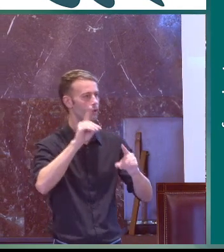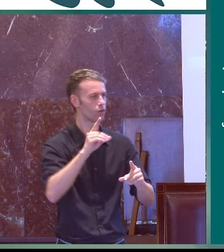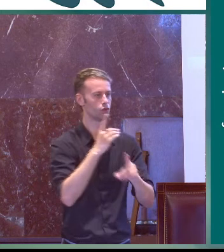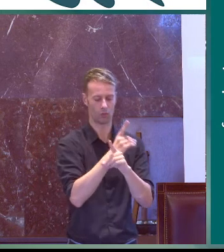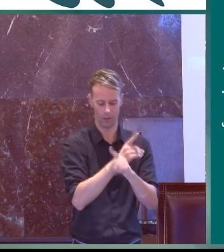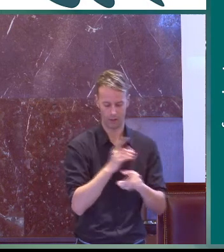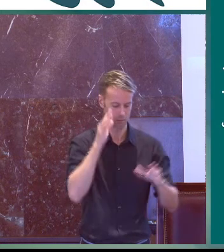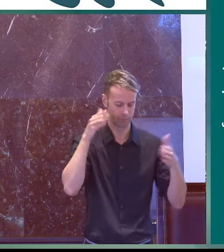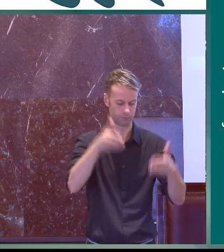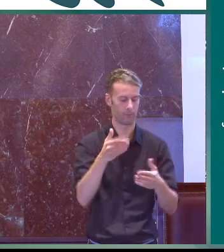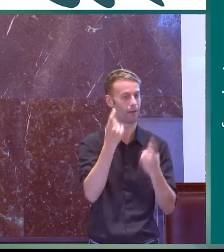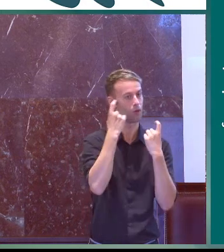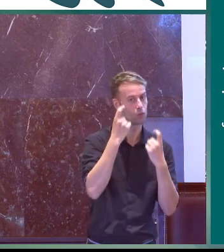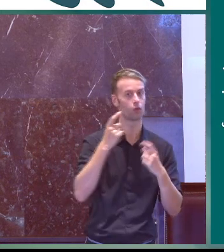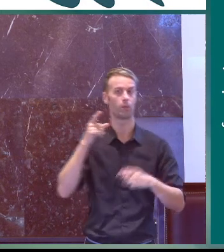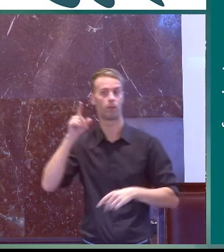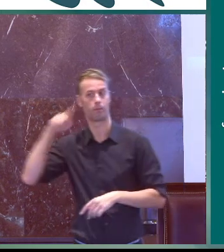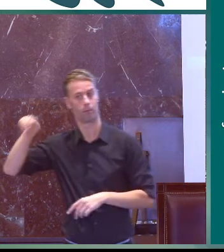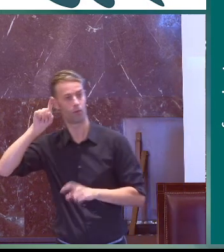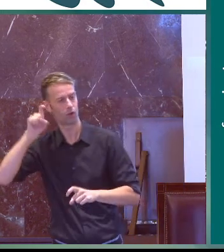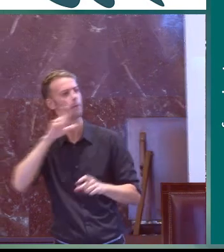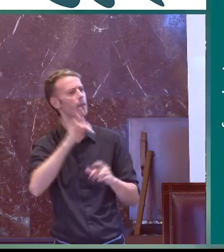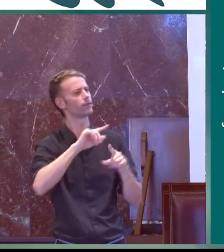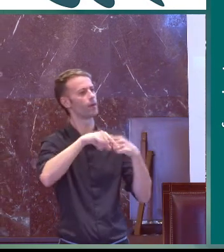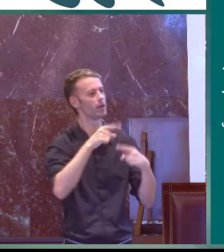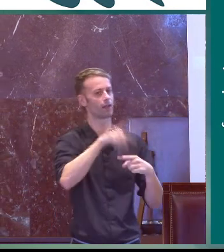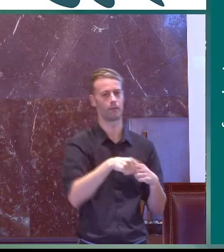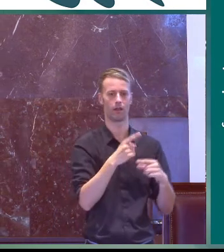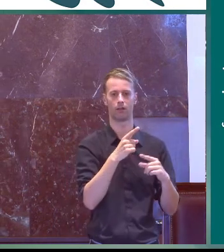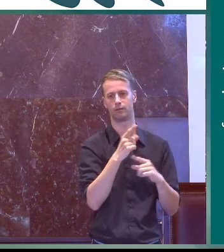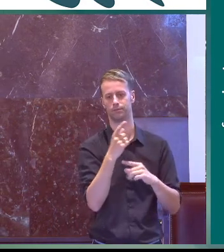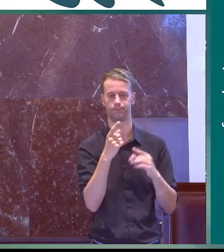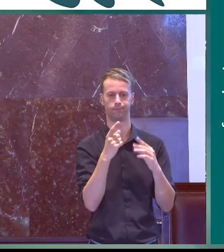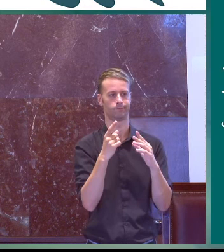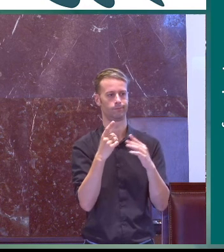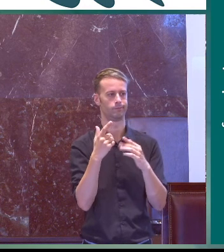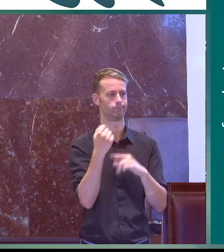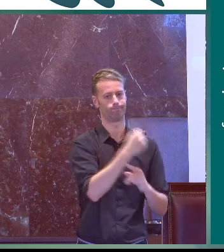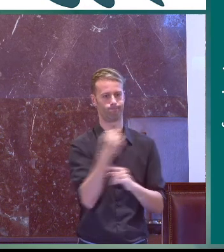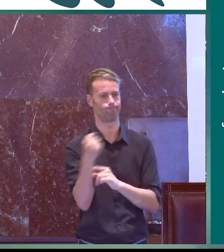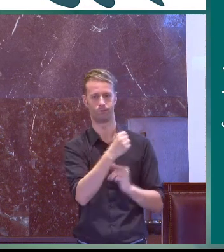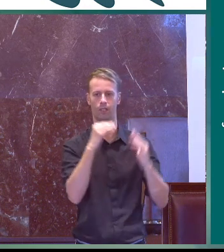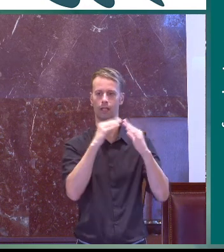secundaria en infantil documentos de didácticos y pedagógicos